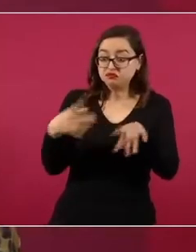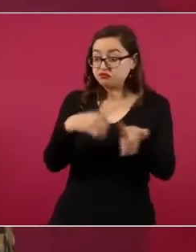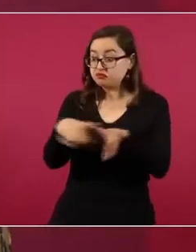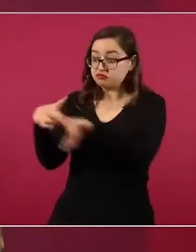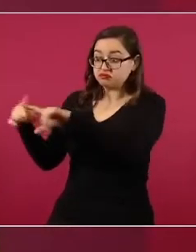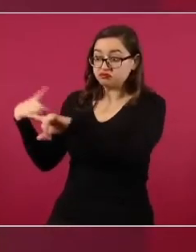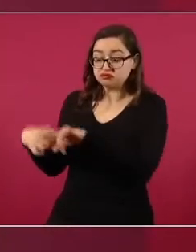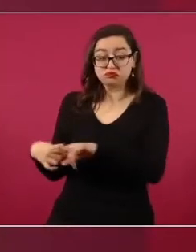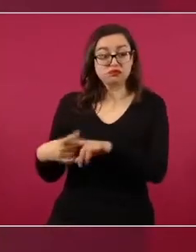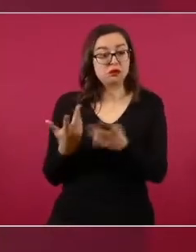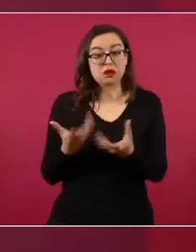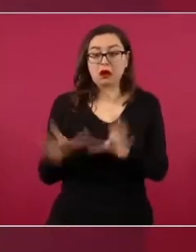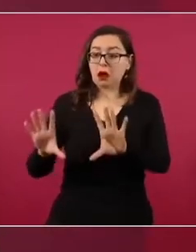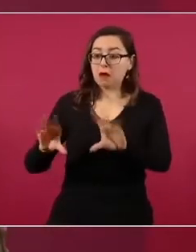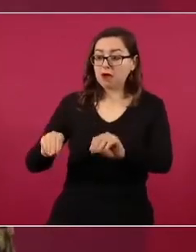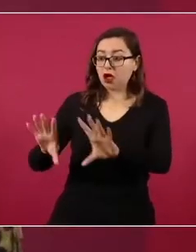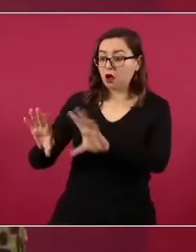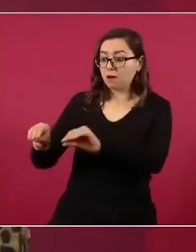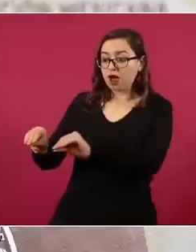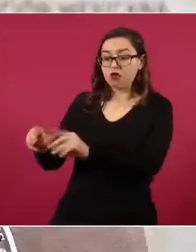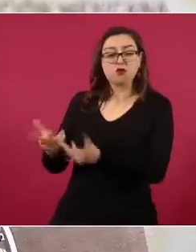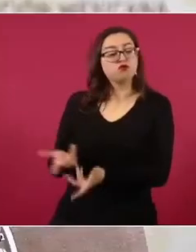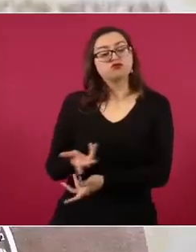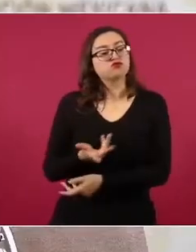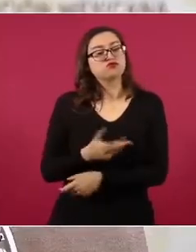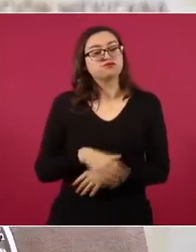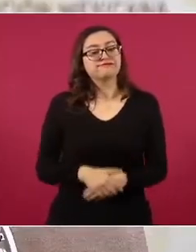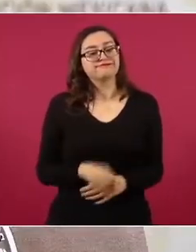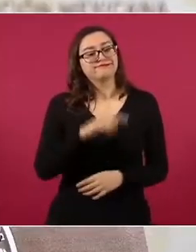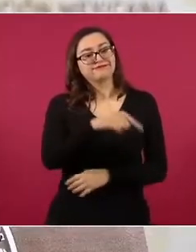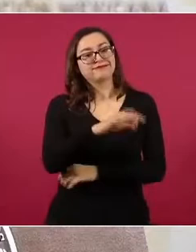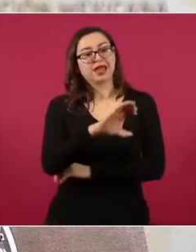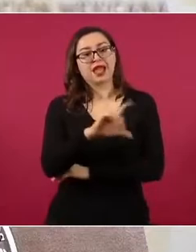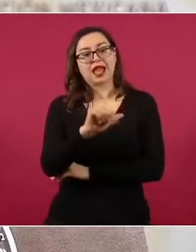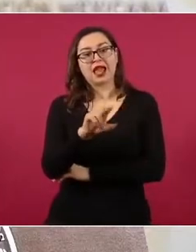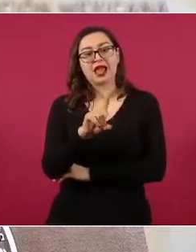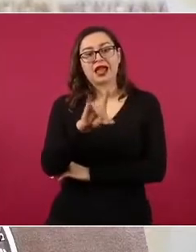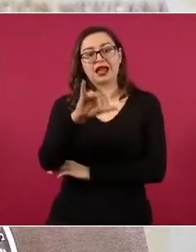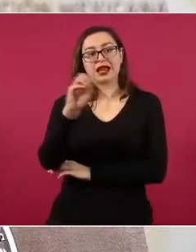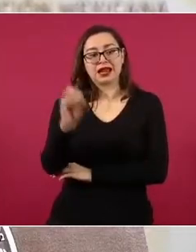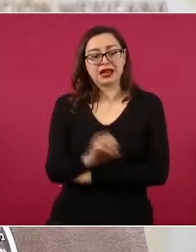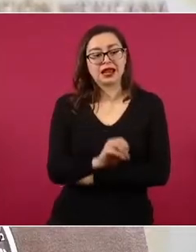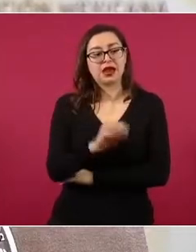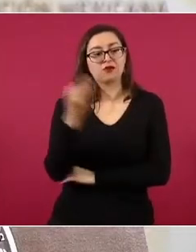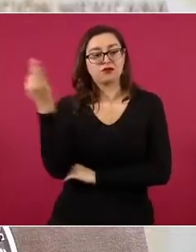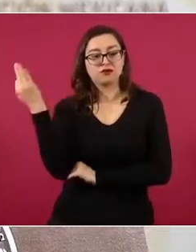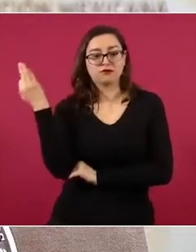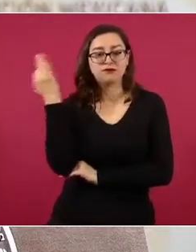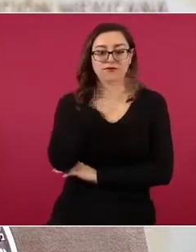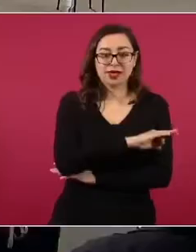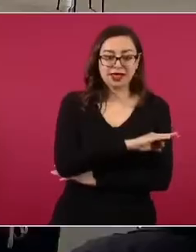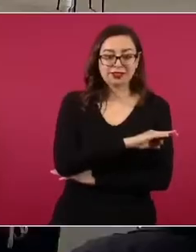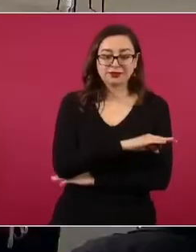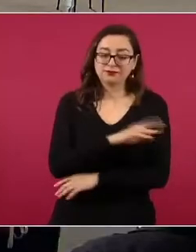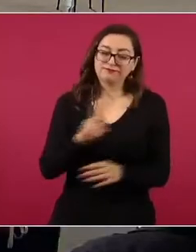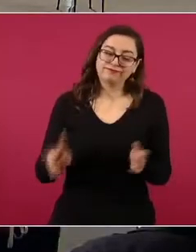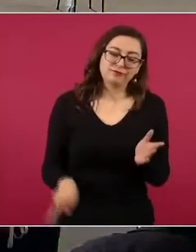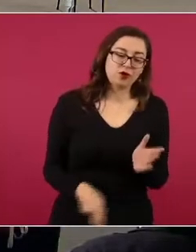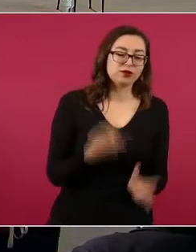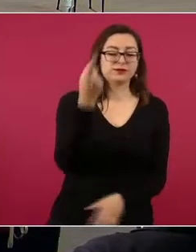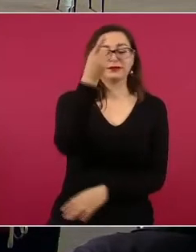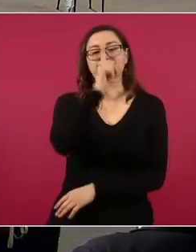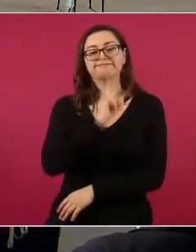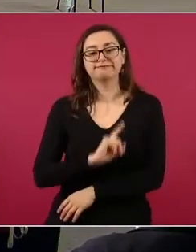Otra más de Claudio Fake, Made in China. Siguiente, por favor.